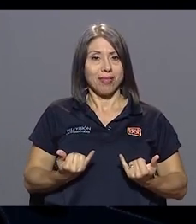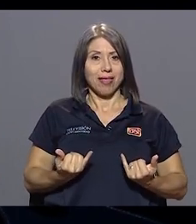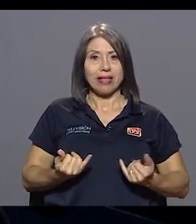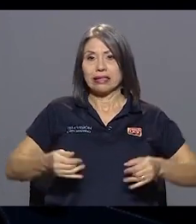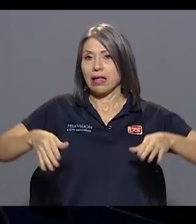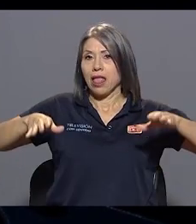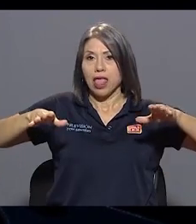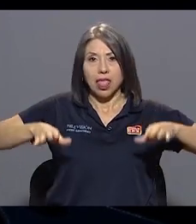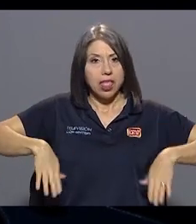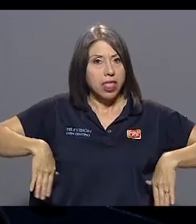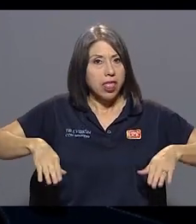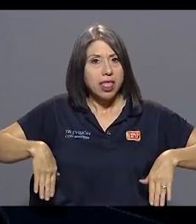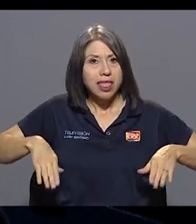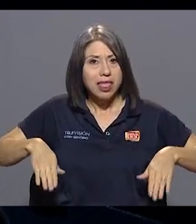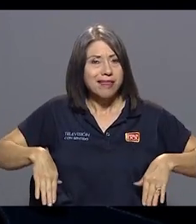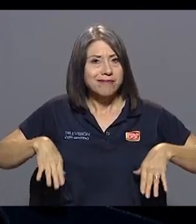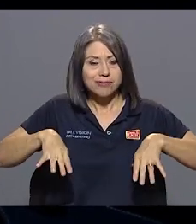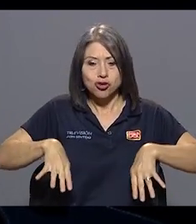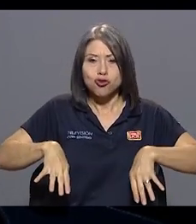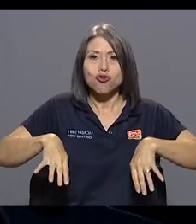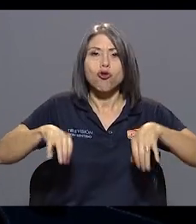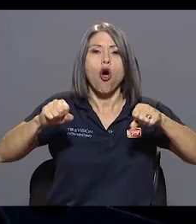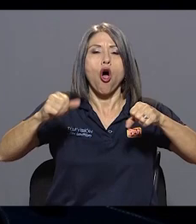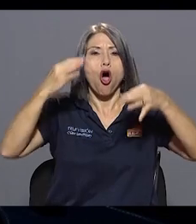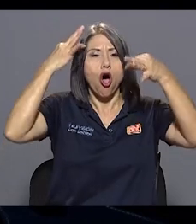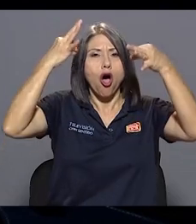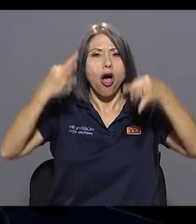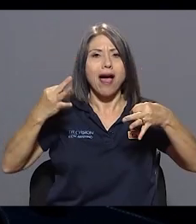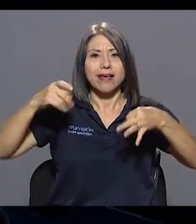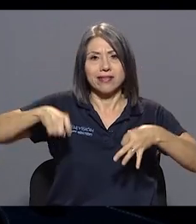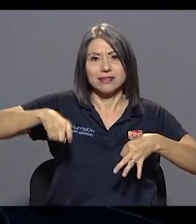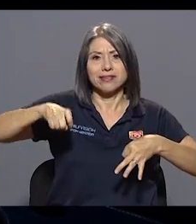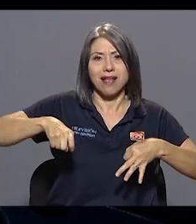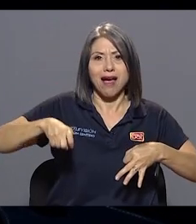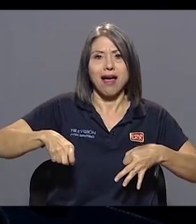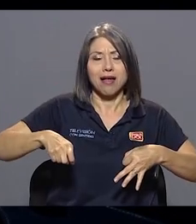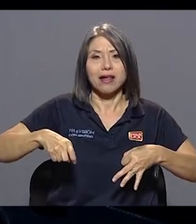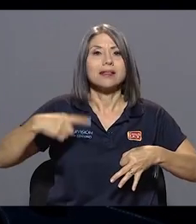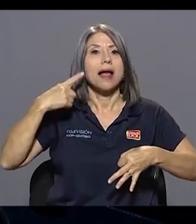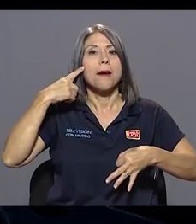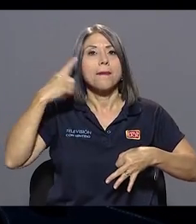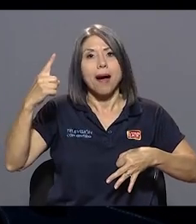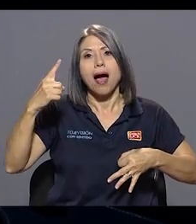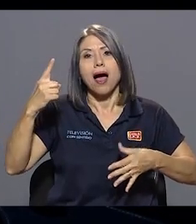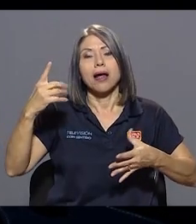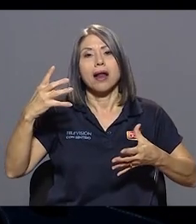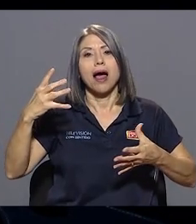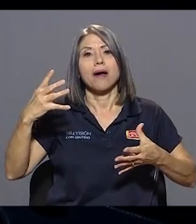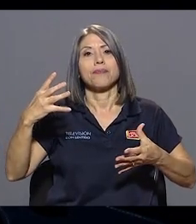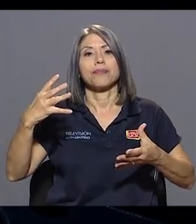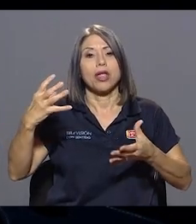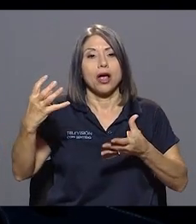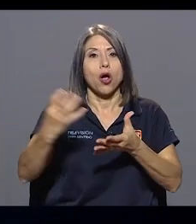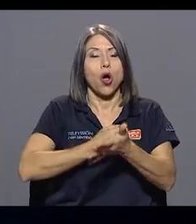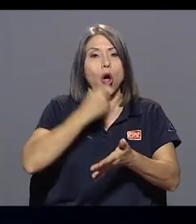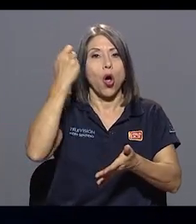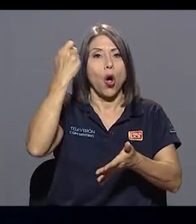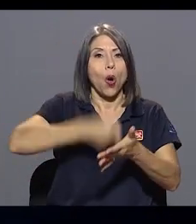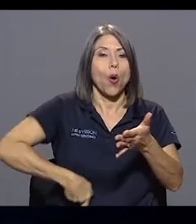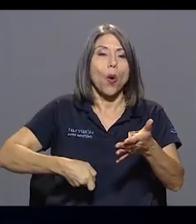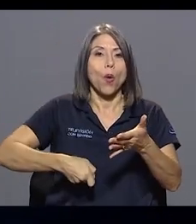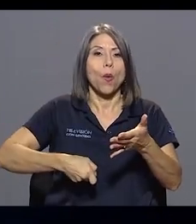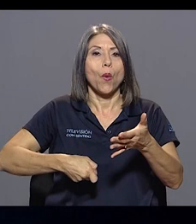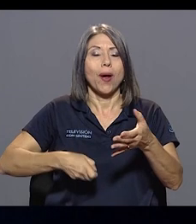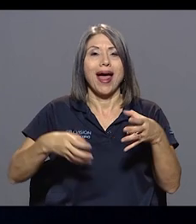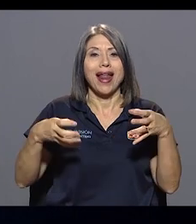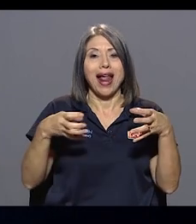las medidas necesarias para poner, digamos, impuestos o grabar a los sectores